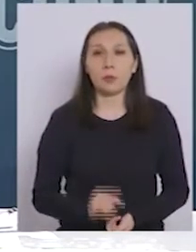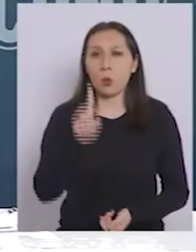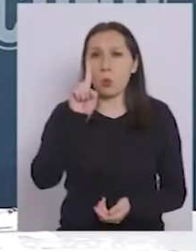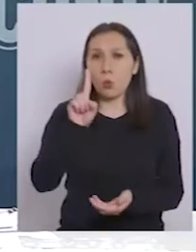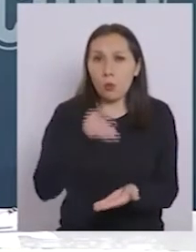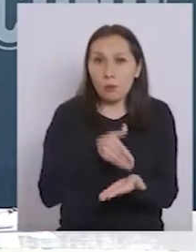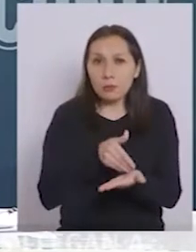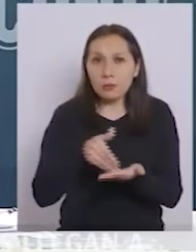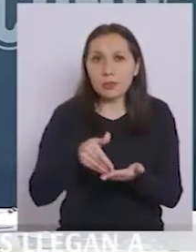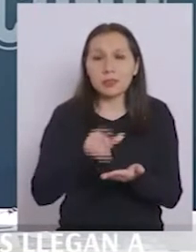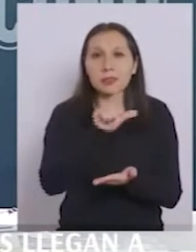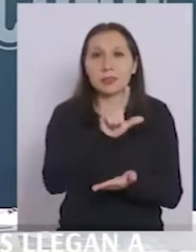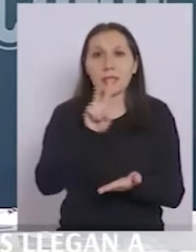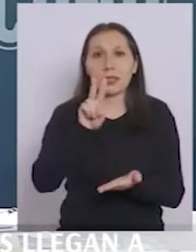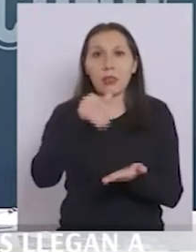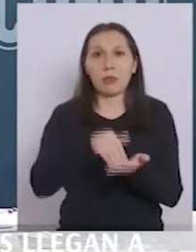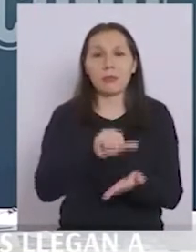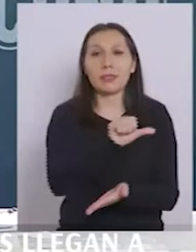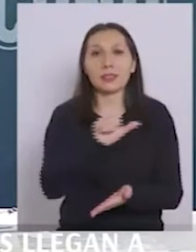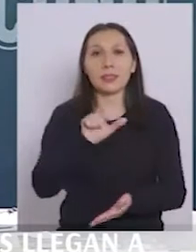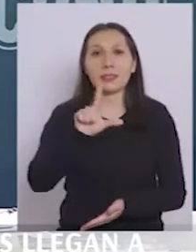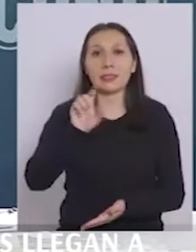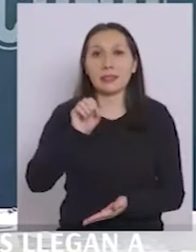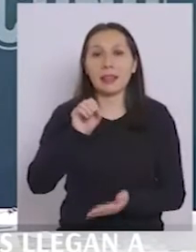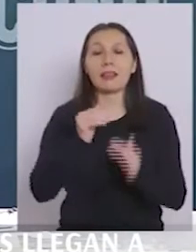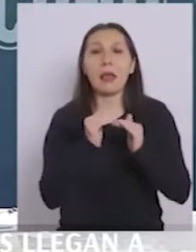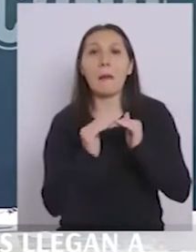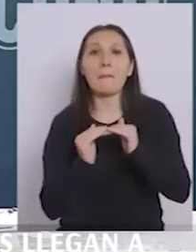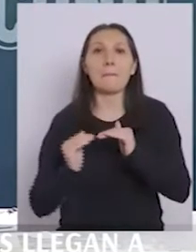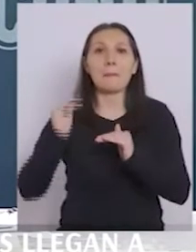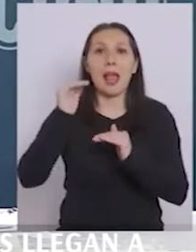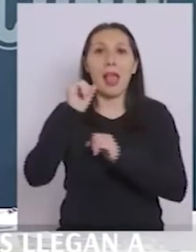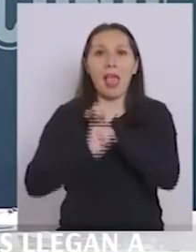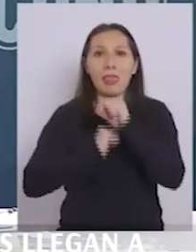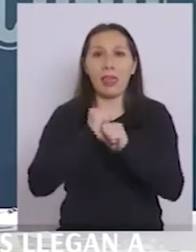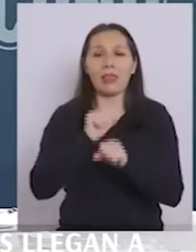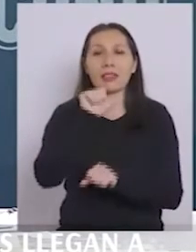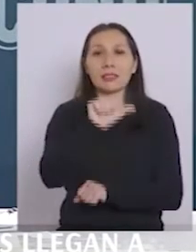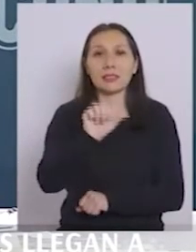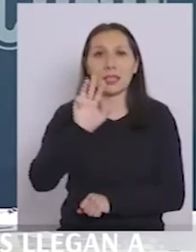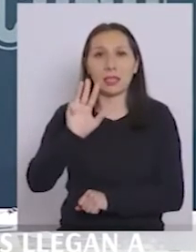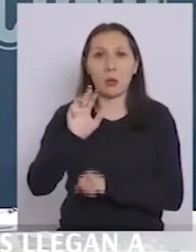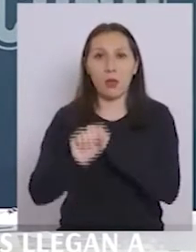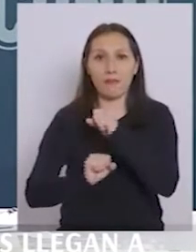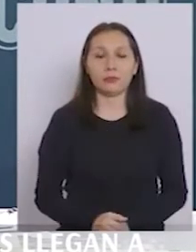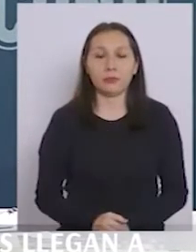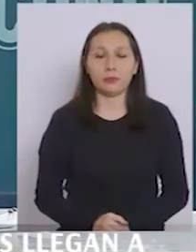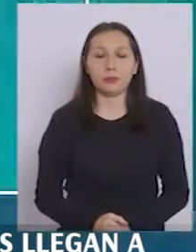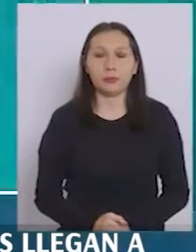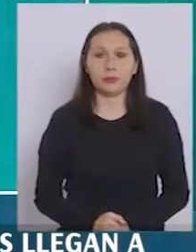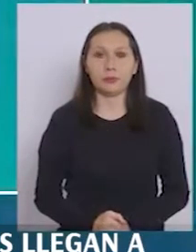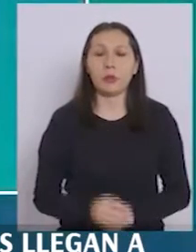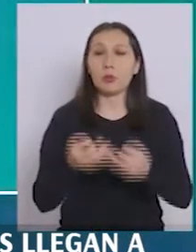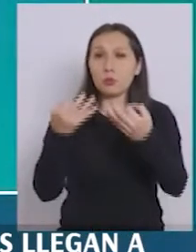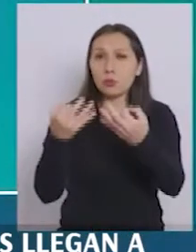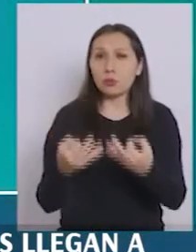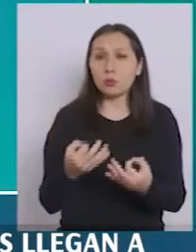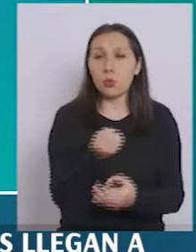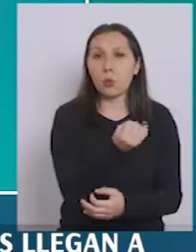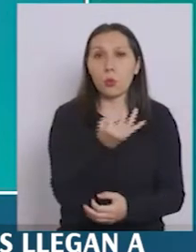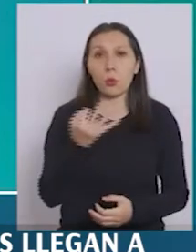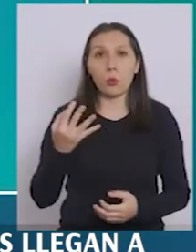1.072.670 mayores de 69 años de edad. Y la cifra